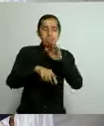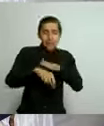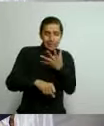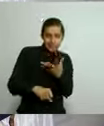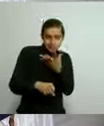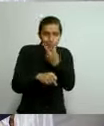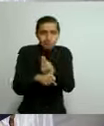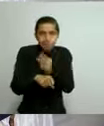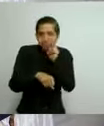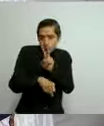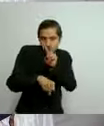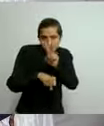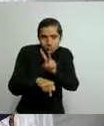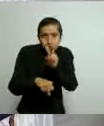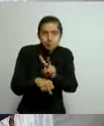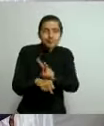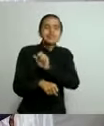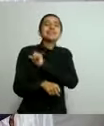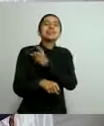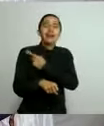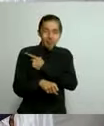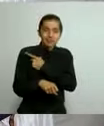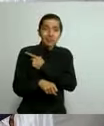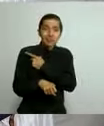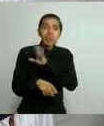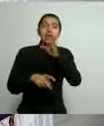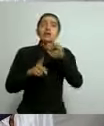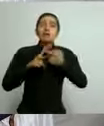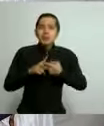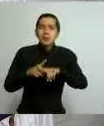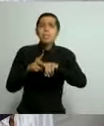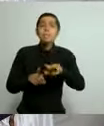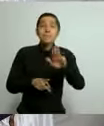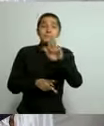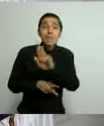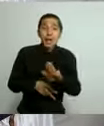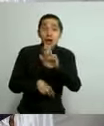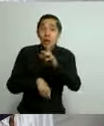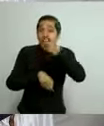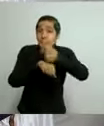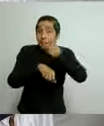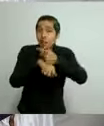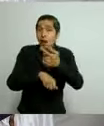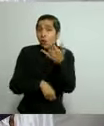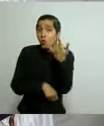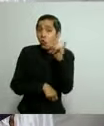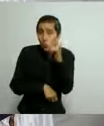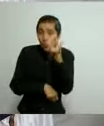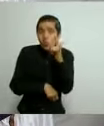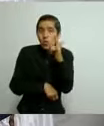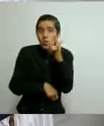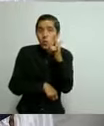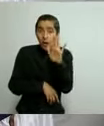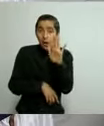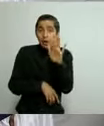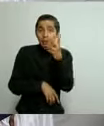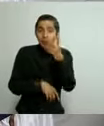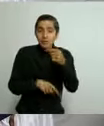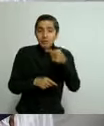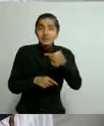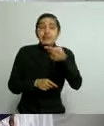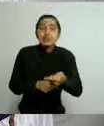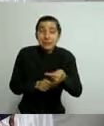vigilancia sanitaria. A partir del miércoles primero de julio, es decir, de pasado mañana,